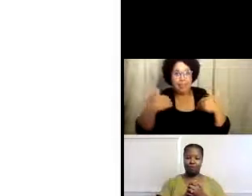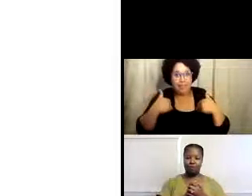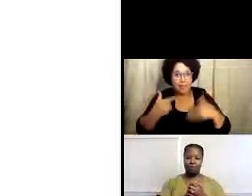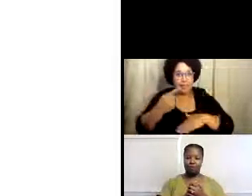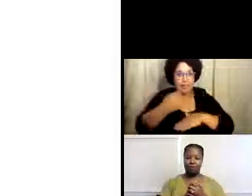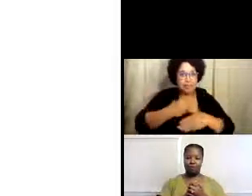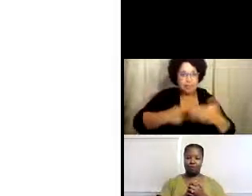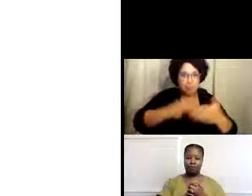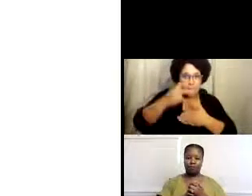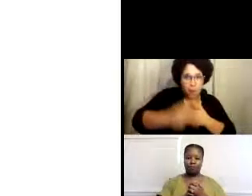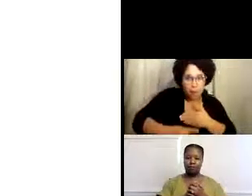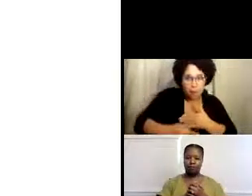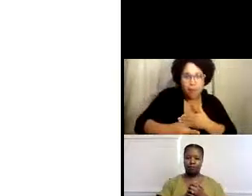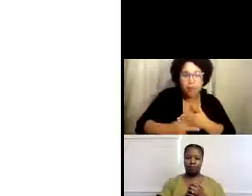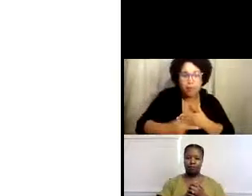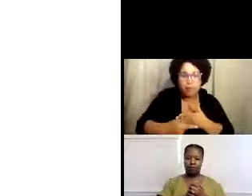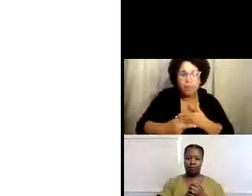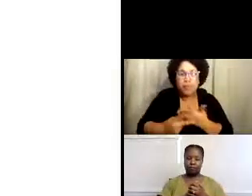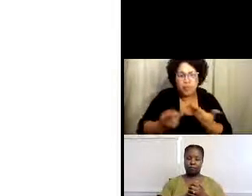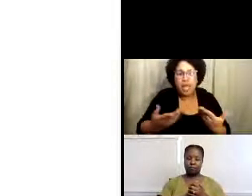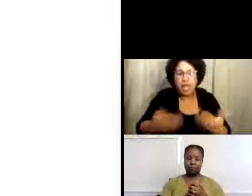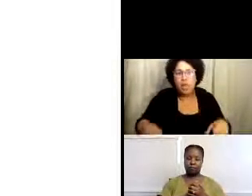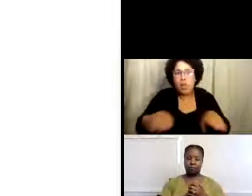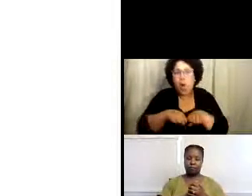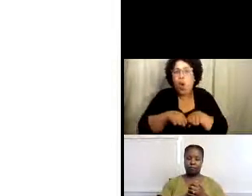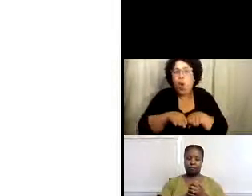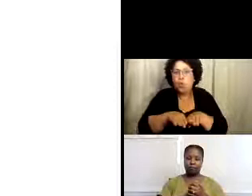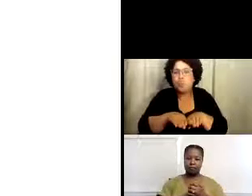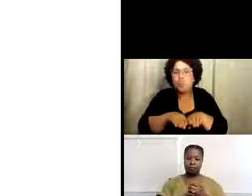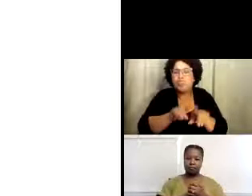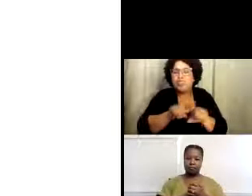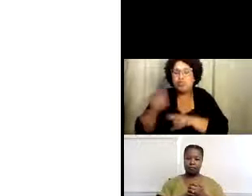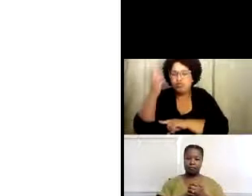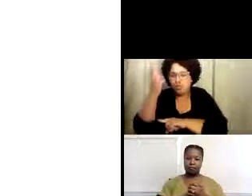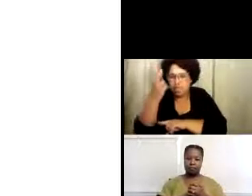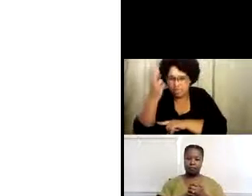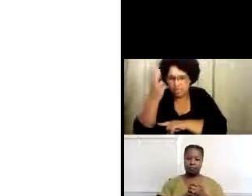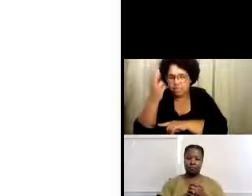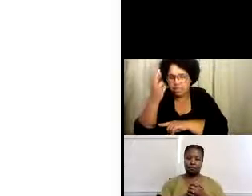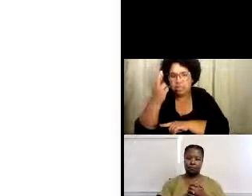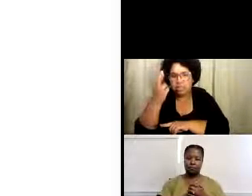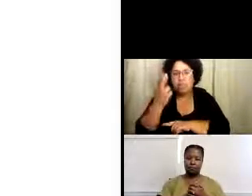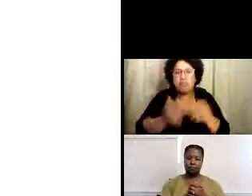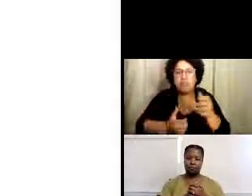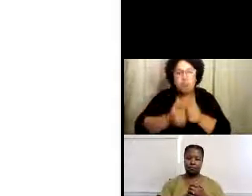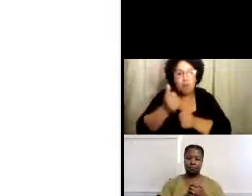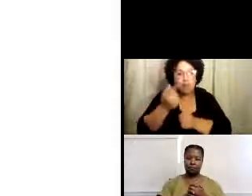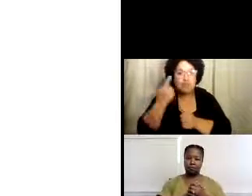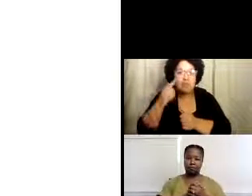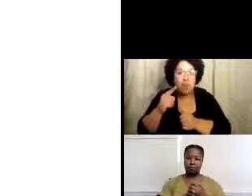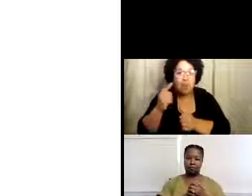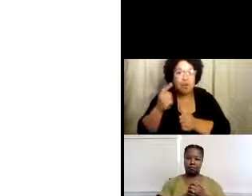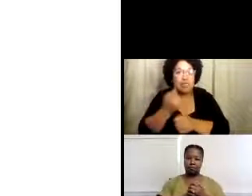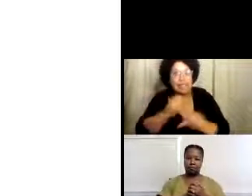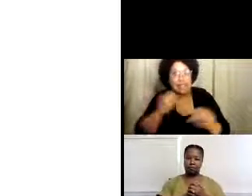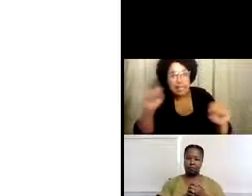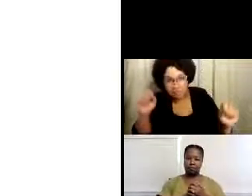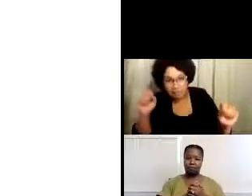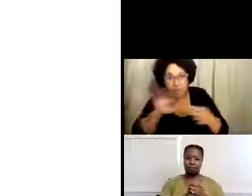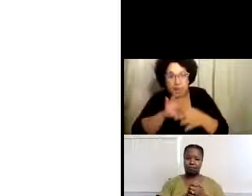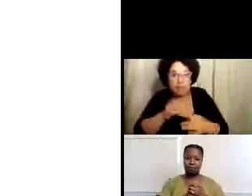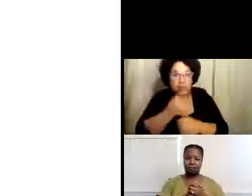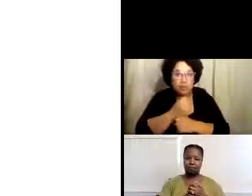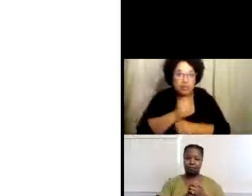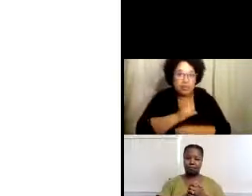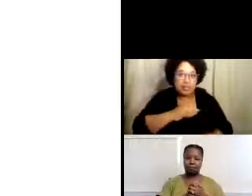los concesionarios o los programas de día para adultos sí cerraron por varias razones. La